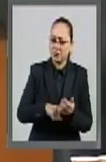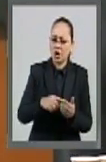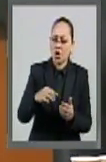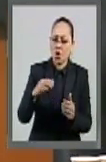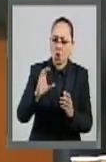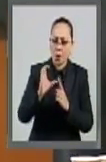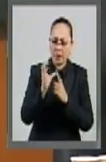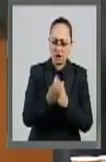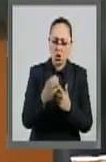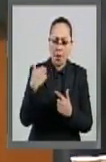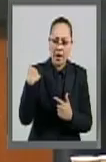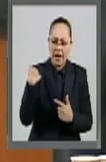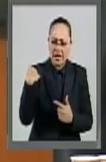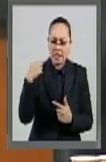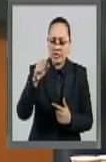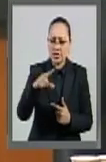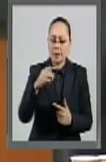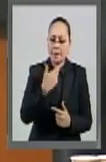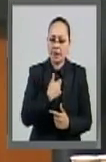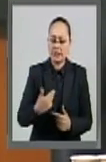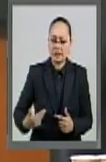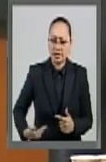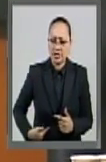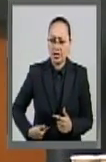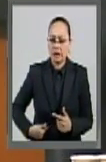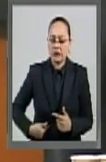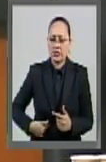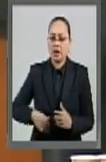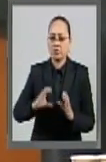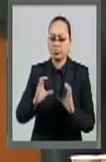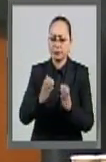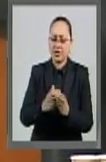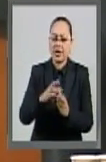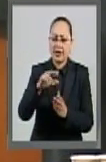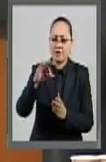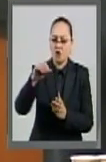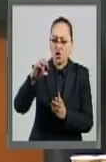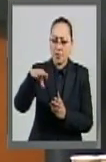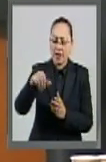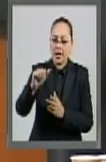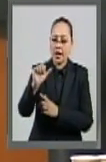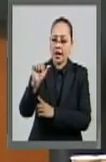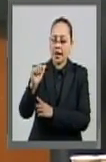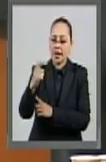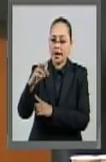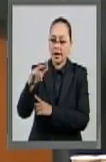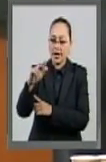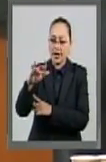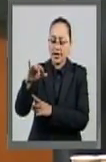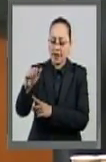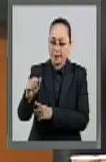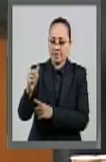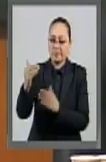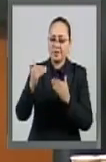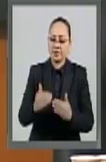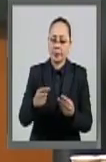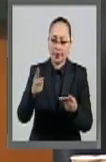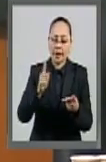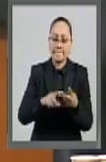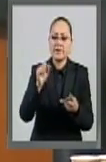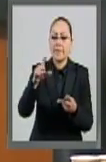Ha sido presidente de la Comisión de Reforma Agraria y actualmente por unos meses por la Comisión de Defensa Nacional.